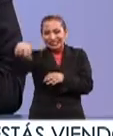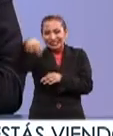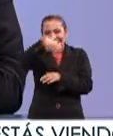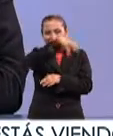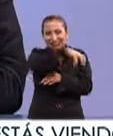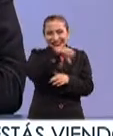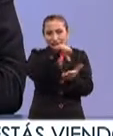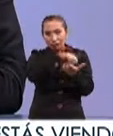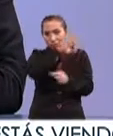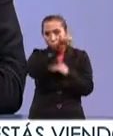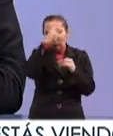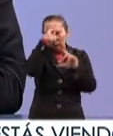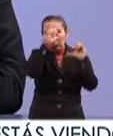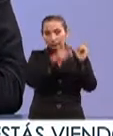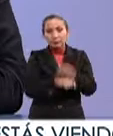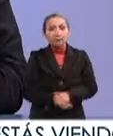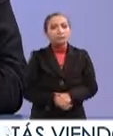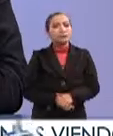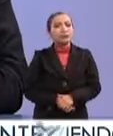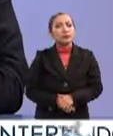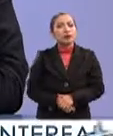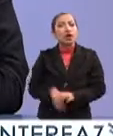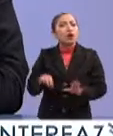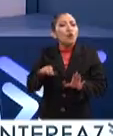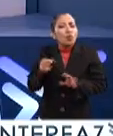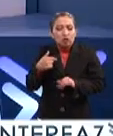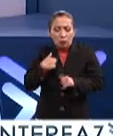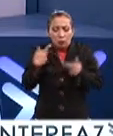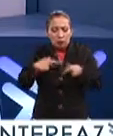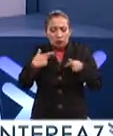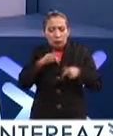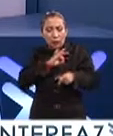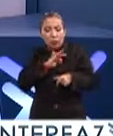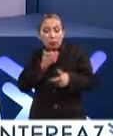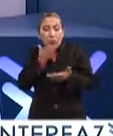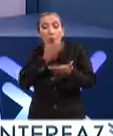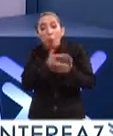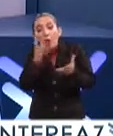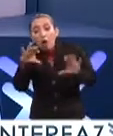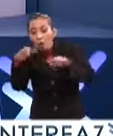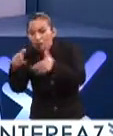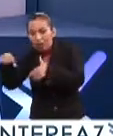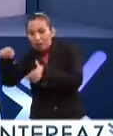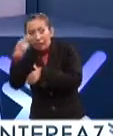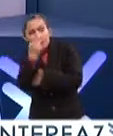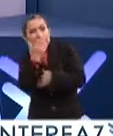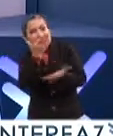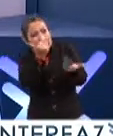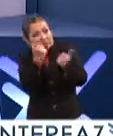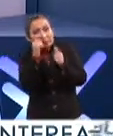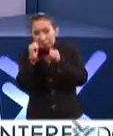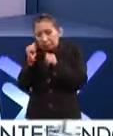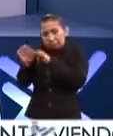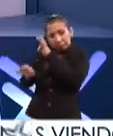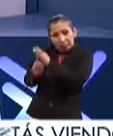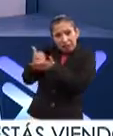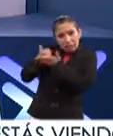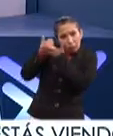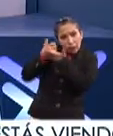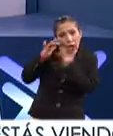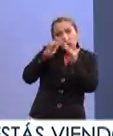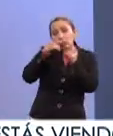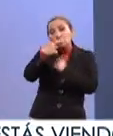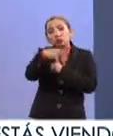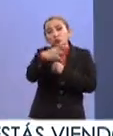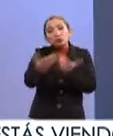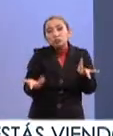en todo el país. ¿Y cómo puede la gente acercarse desde comunidades que requieran una atención, que quieran ponerse en